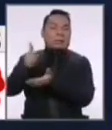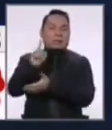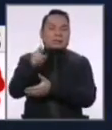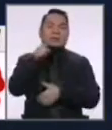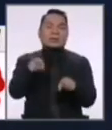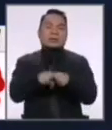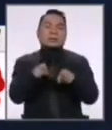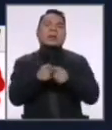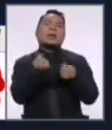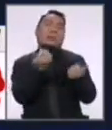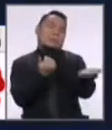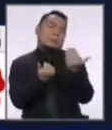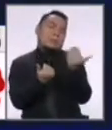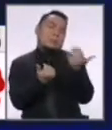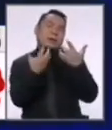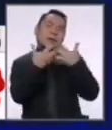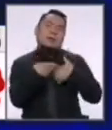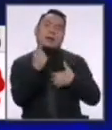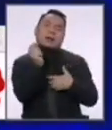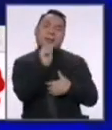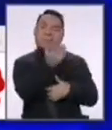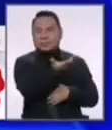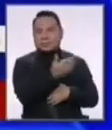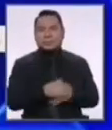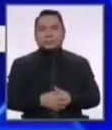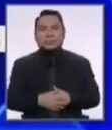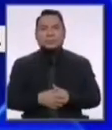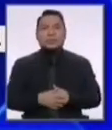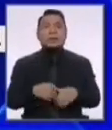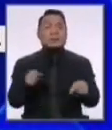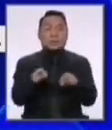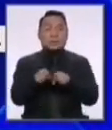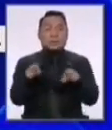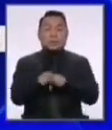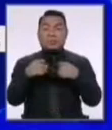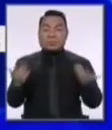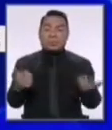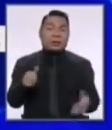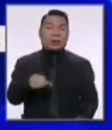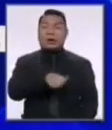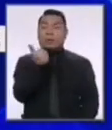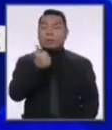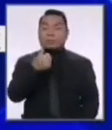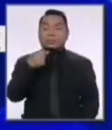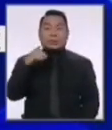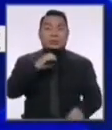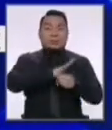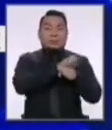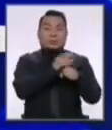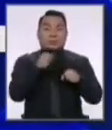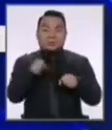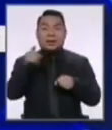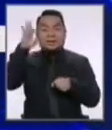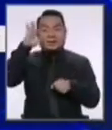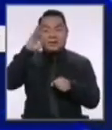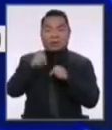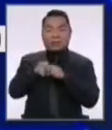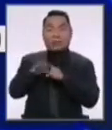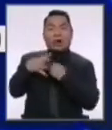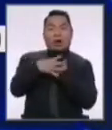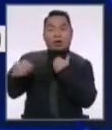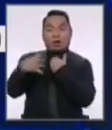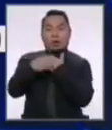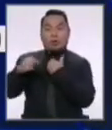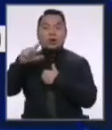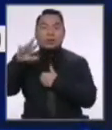tiene la mano para que le dé plata a créditos baratos. Lo mismo que las otras cepas del fujimorismo como